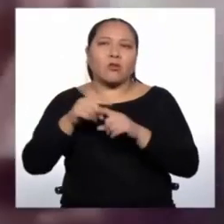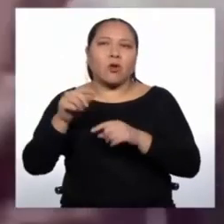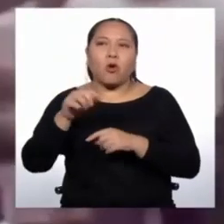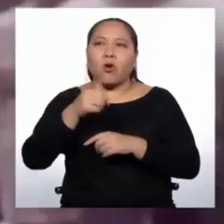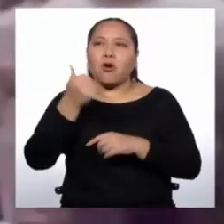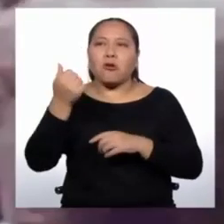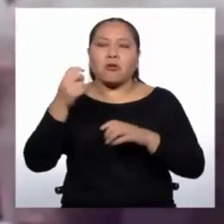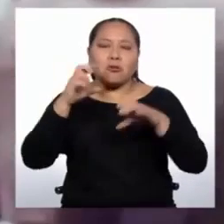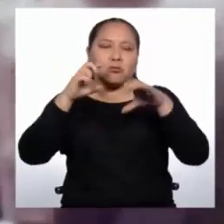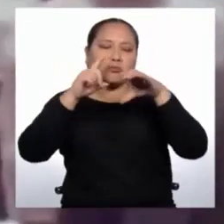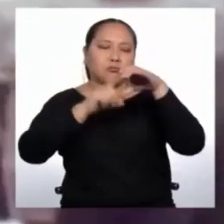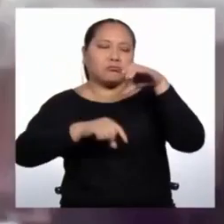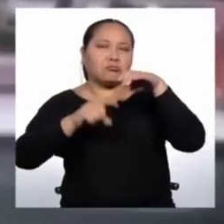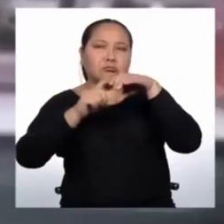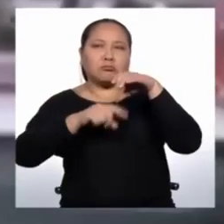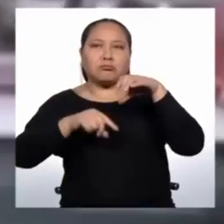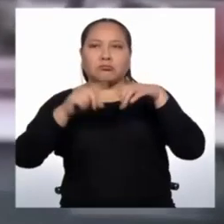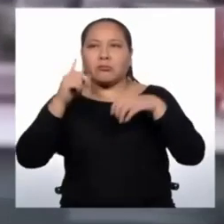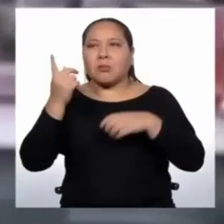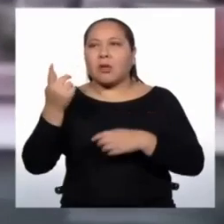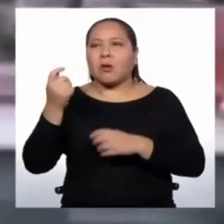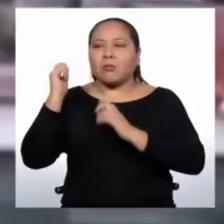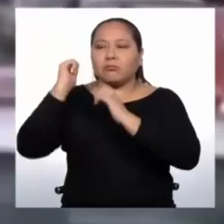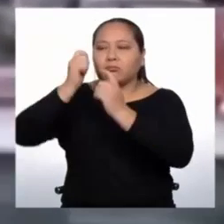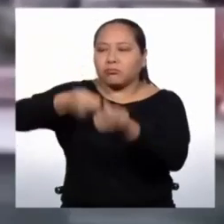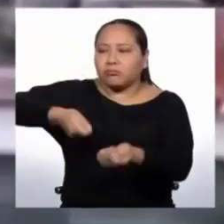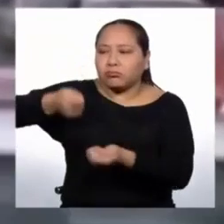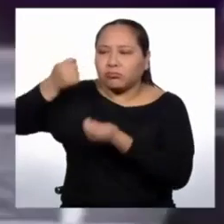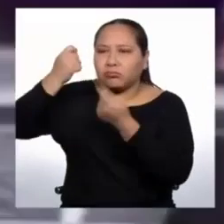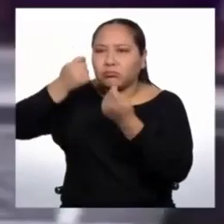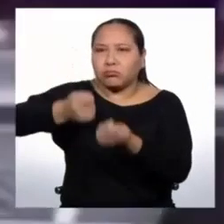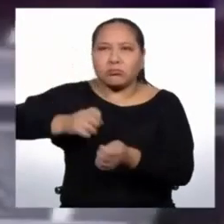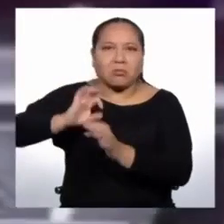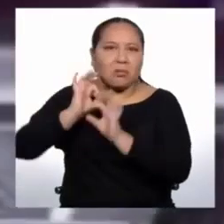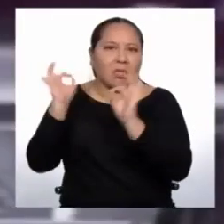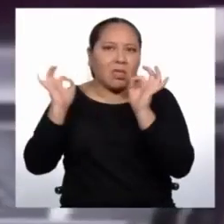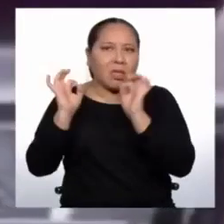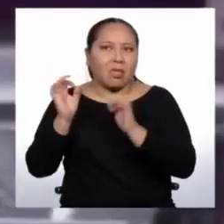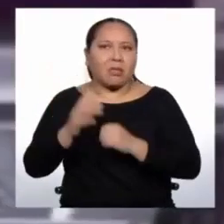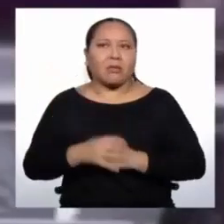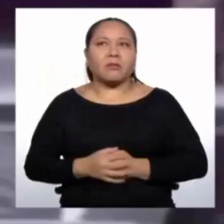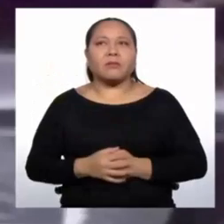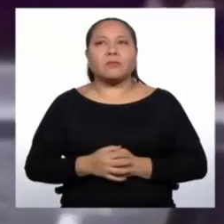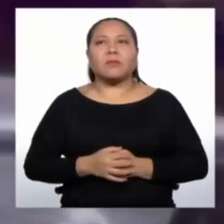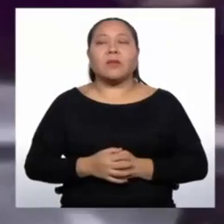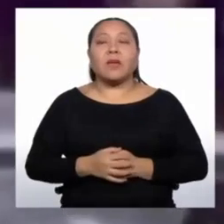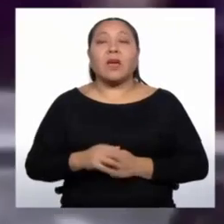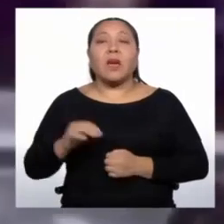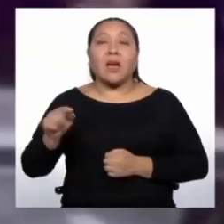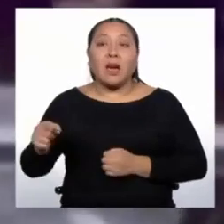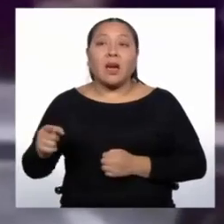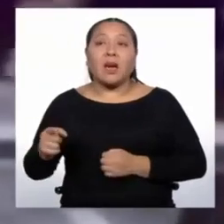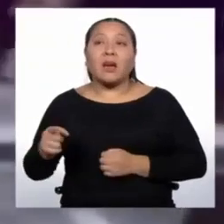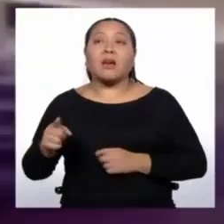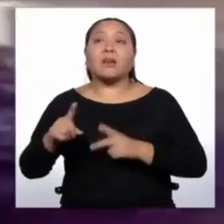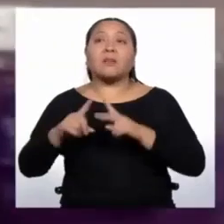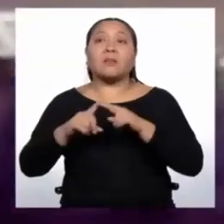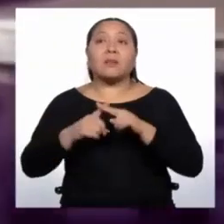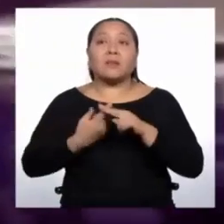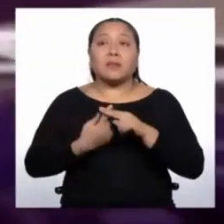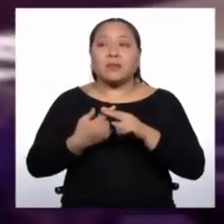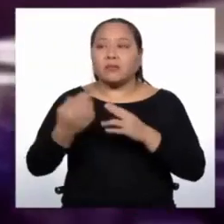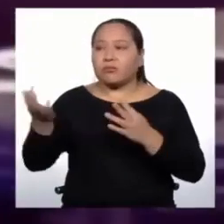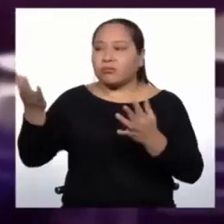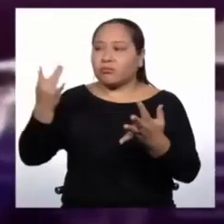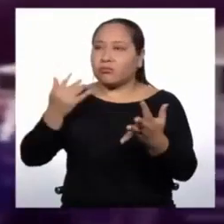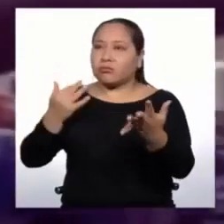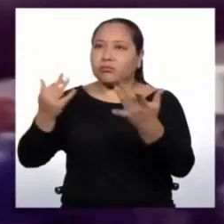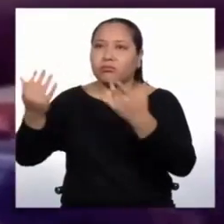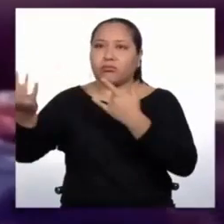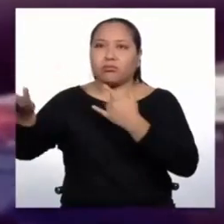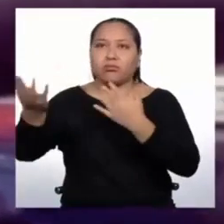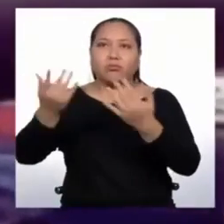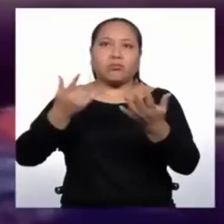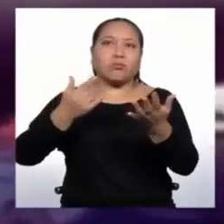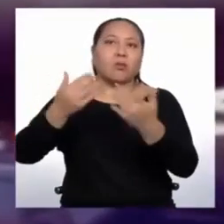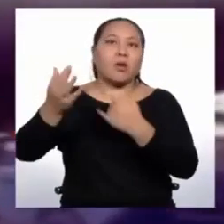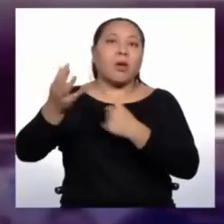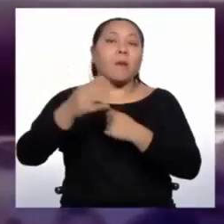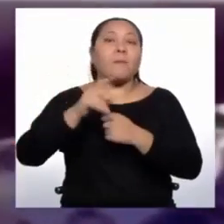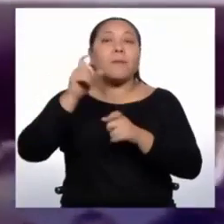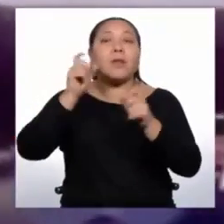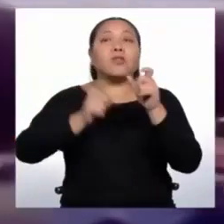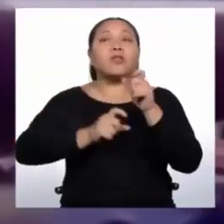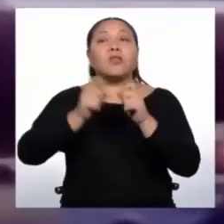la minería, la agricultura, la pesca, etc. Entonces empezaron a atraer, a llamar